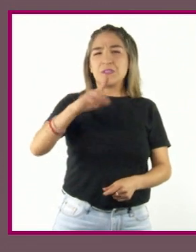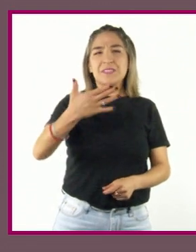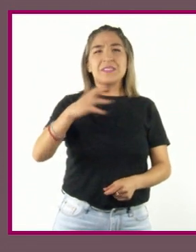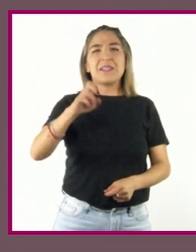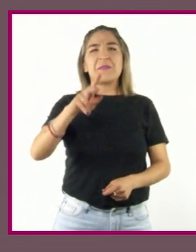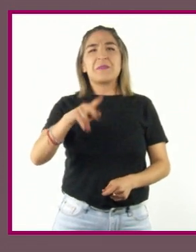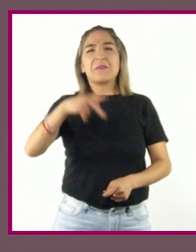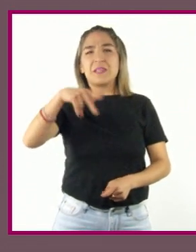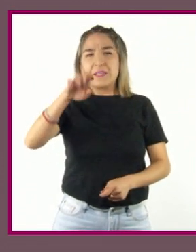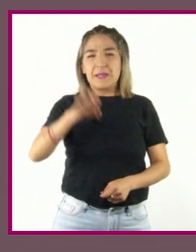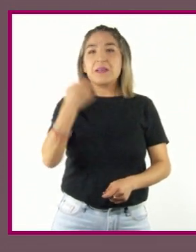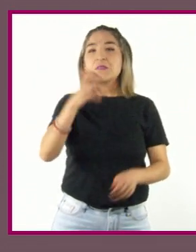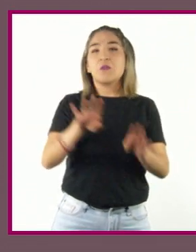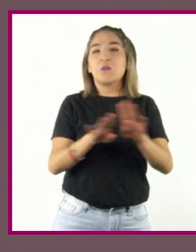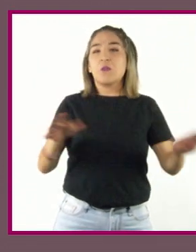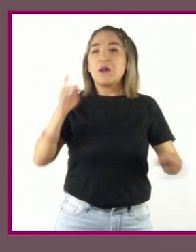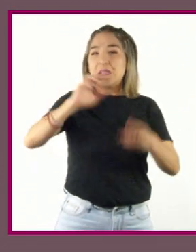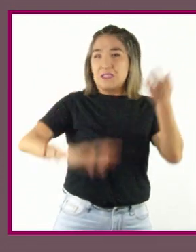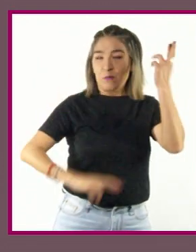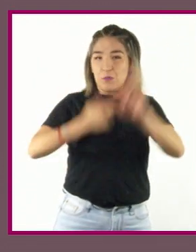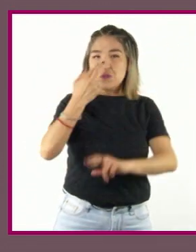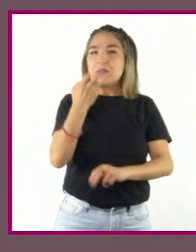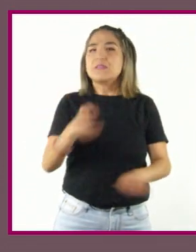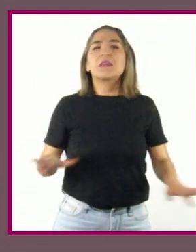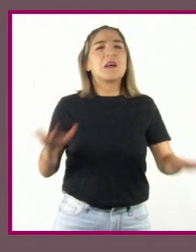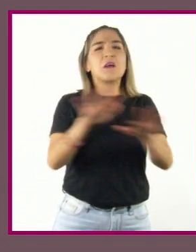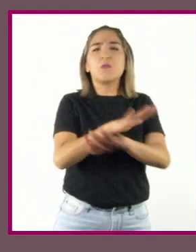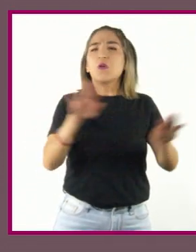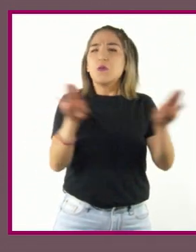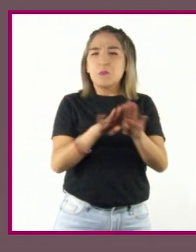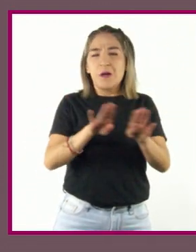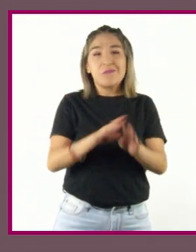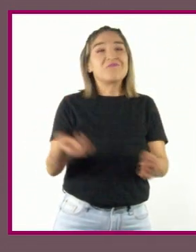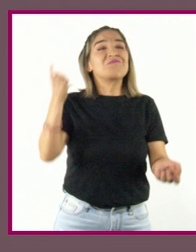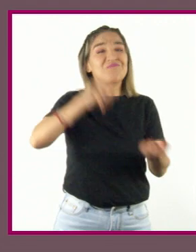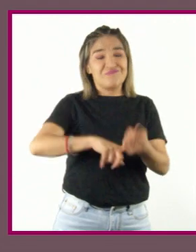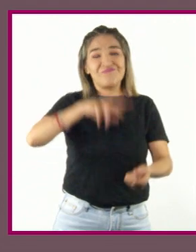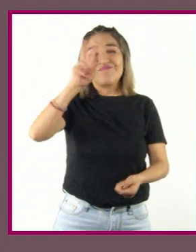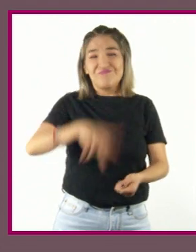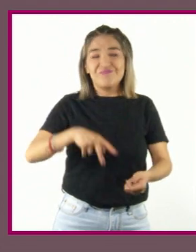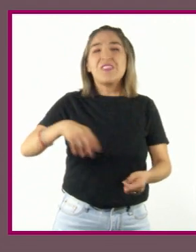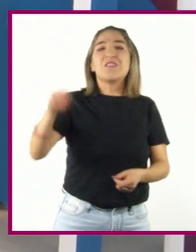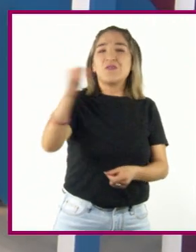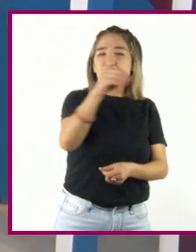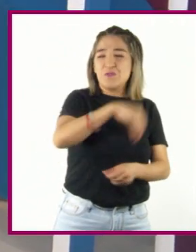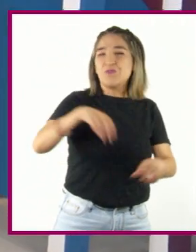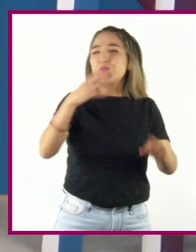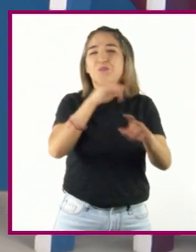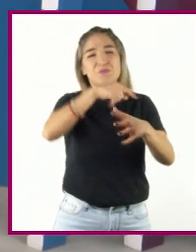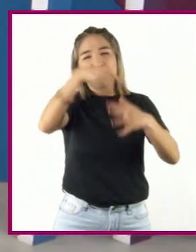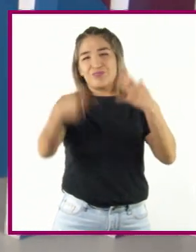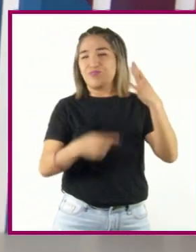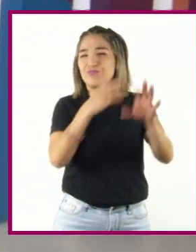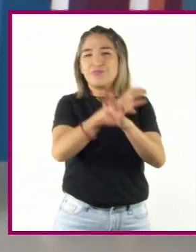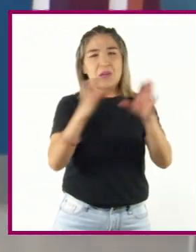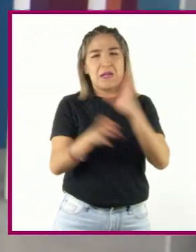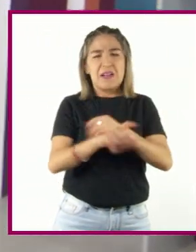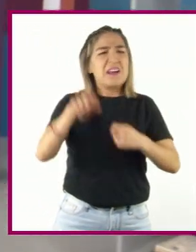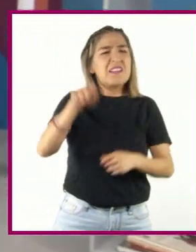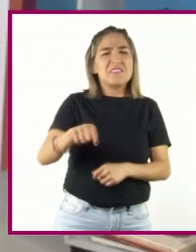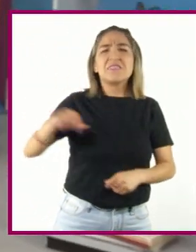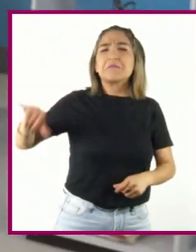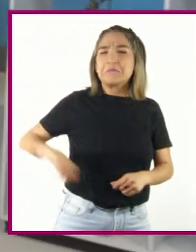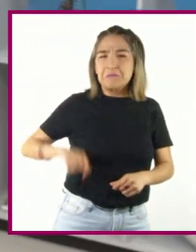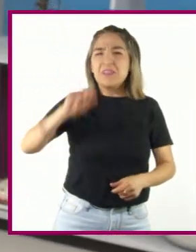primer gobierno comunista del mundo, los cambios se dieron en prácticamente todos los ámbitos. Lo interesante de las